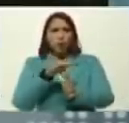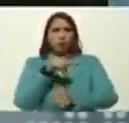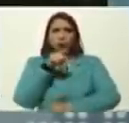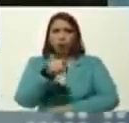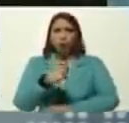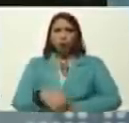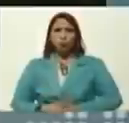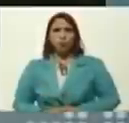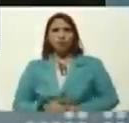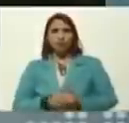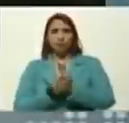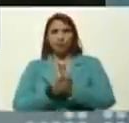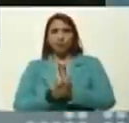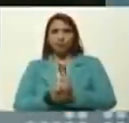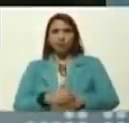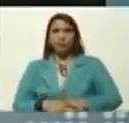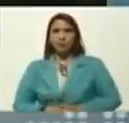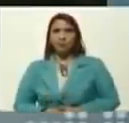compatriota,